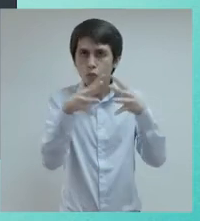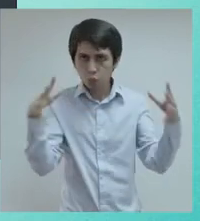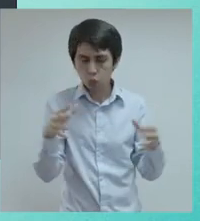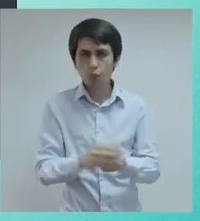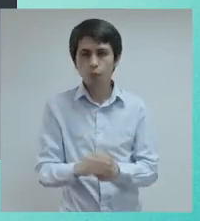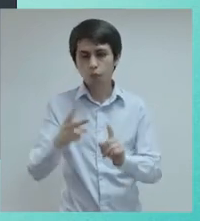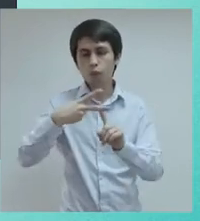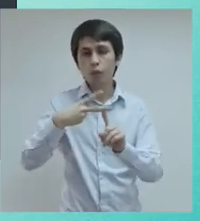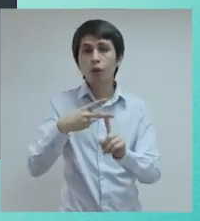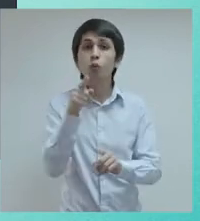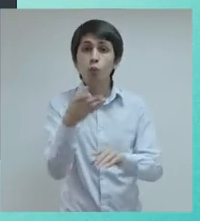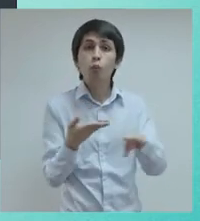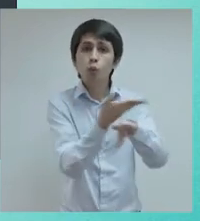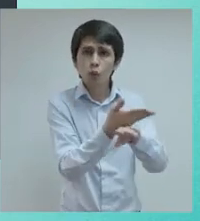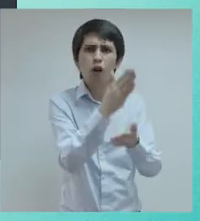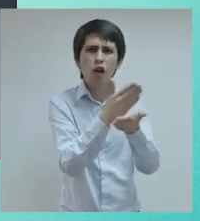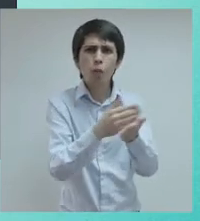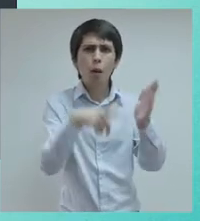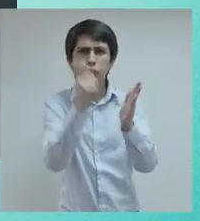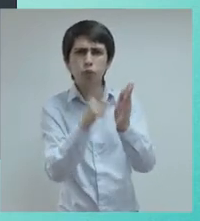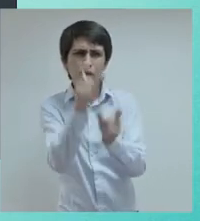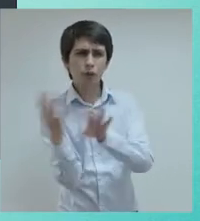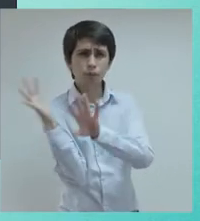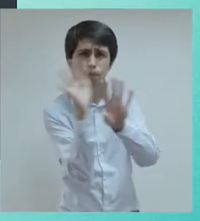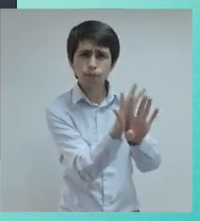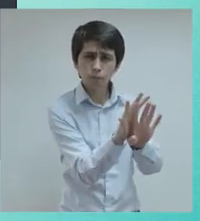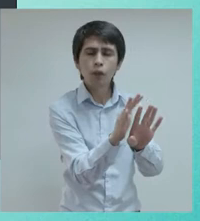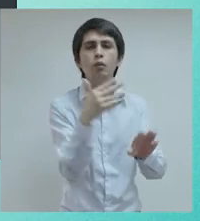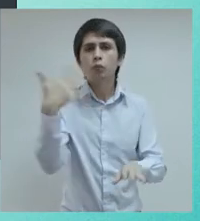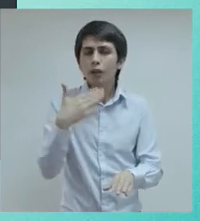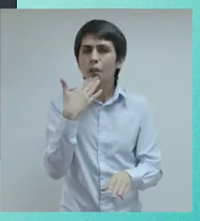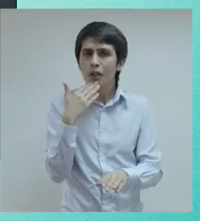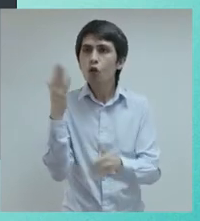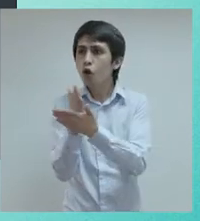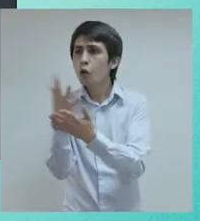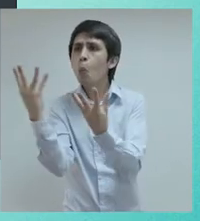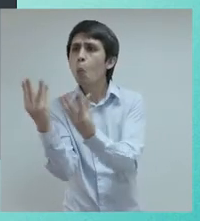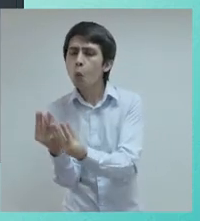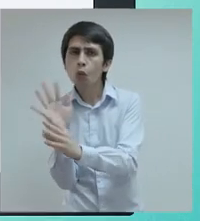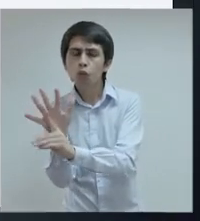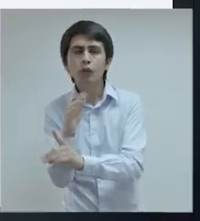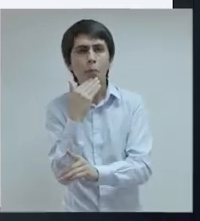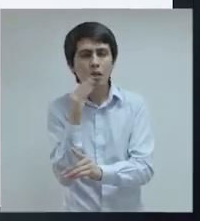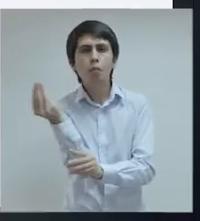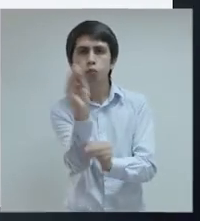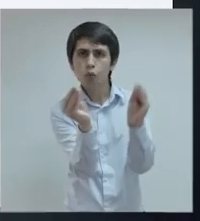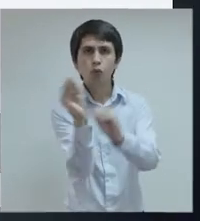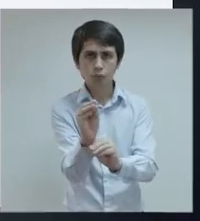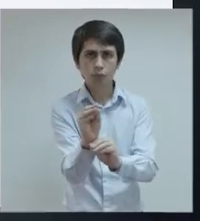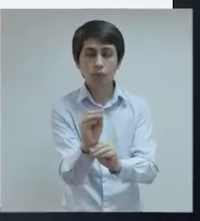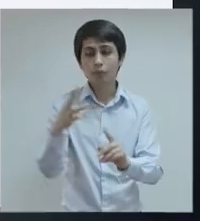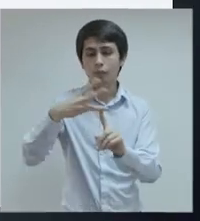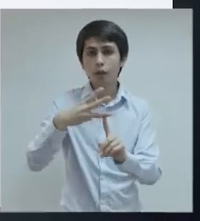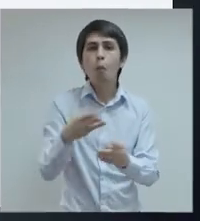Si postulas a establecimientos muy solicitados, es importante que también incluyas colegios con menos demanda. 3. Postula a los